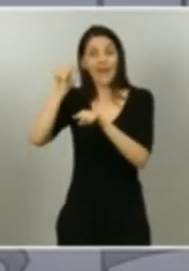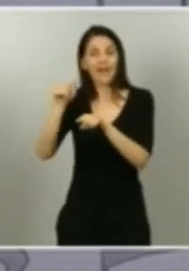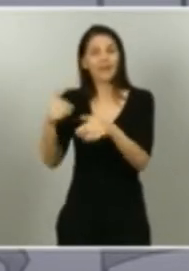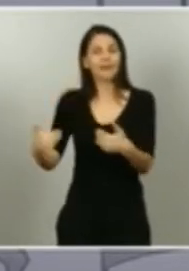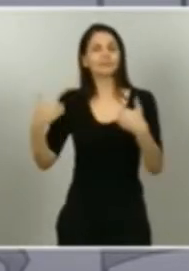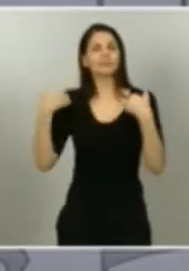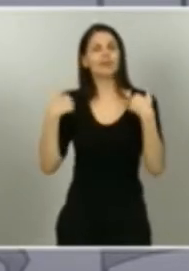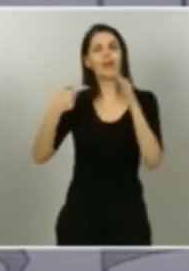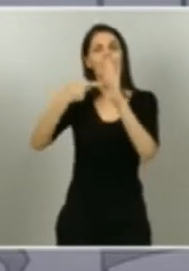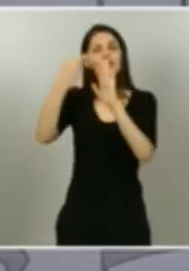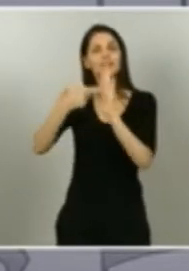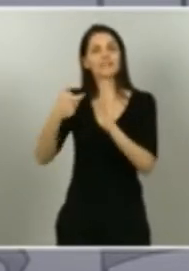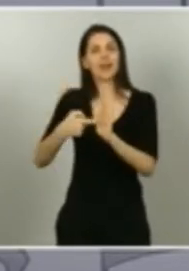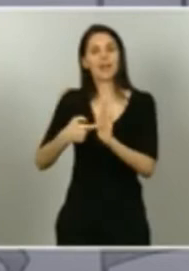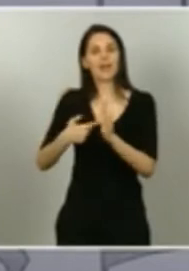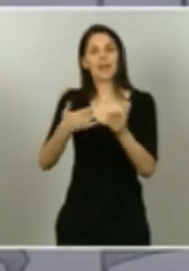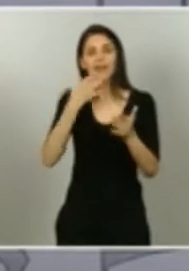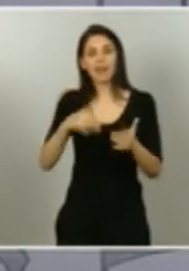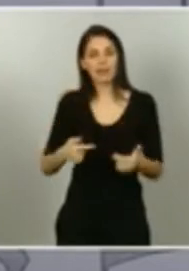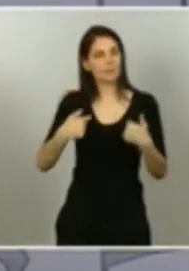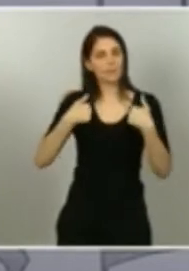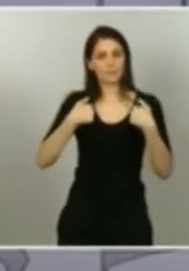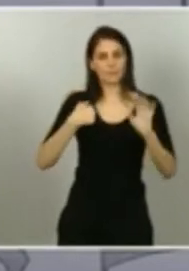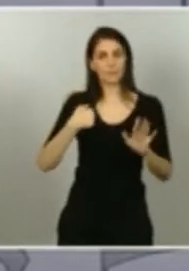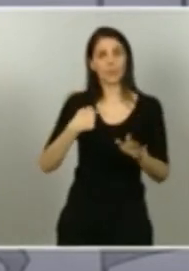presidenta de esa comunidad autónoma.